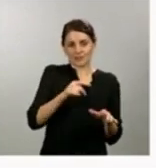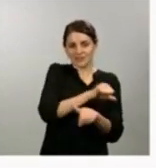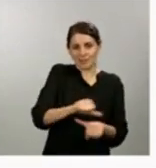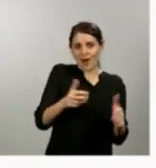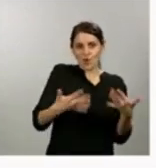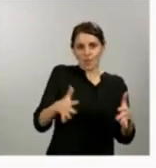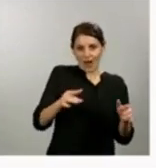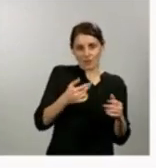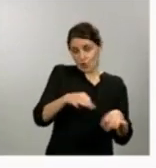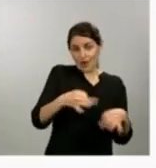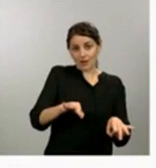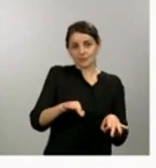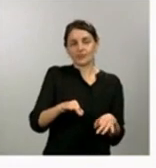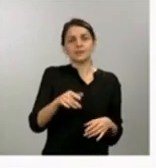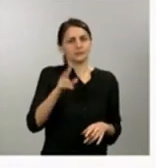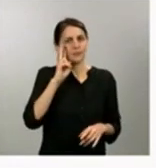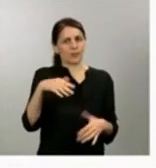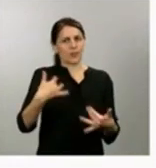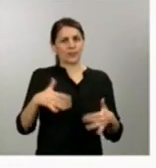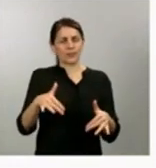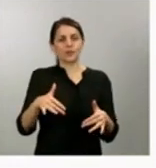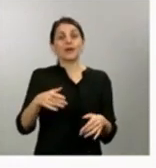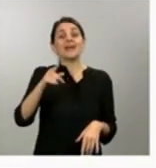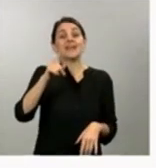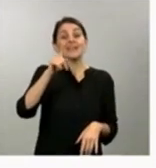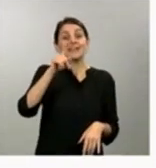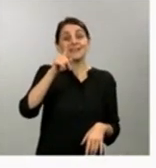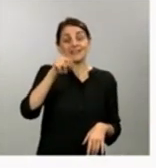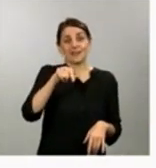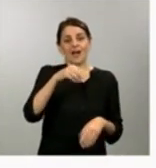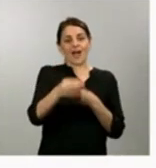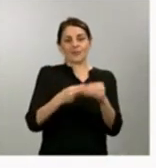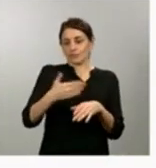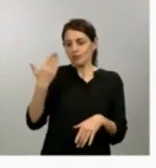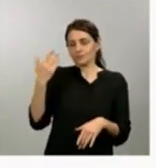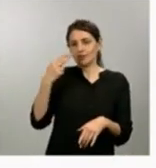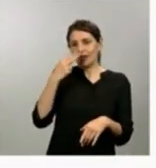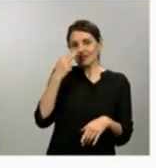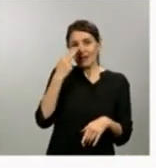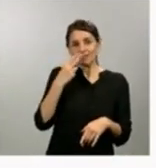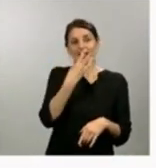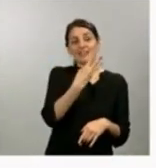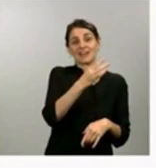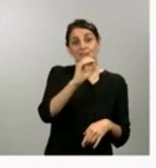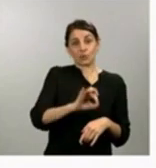Y, además, lo vamos a hacer con un tipo de interés, si antes era el 3%, con un tipo de interés muy cercano al 0,5%.